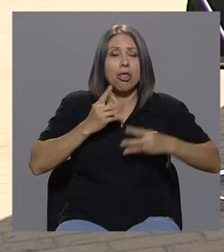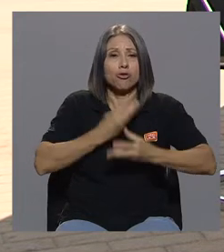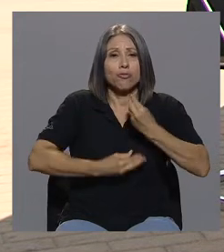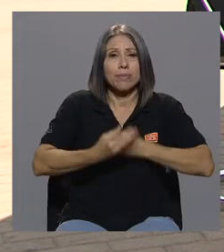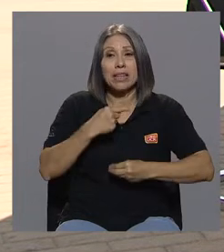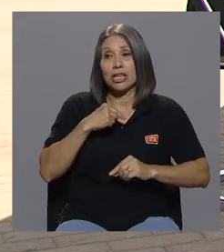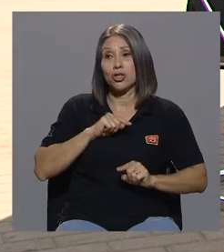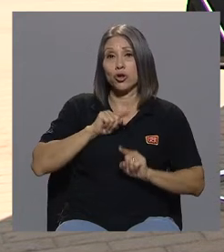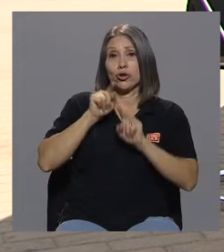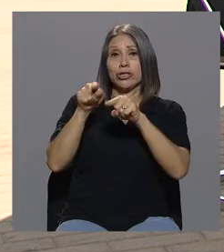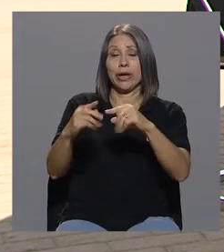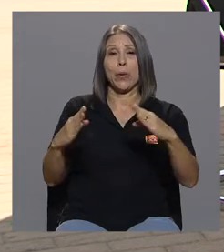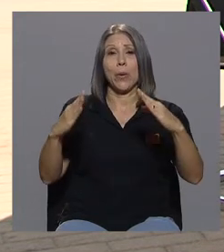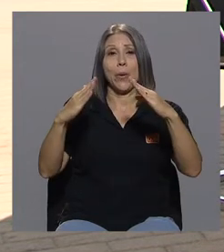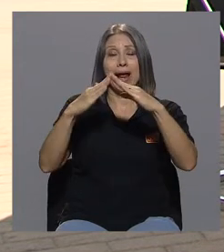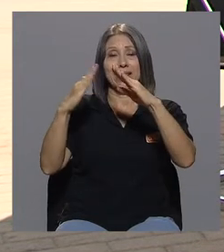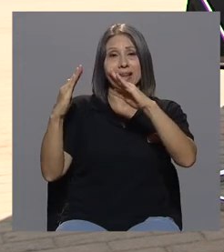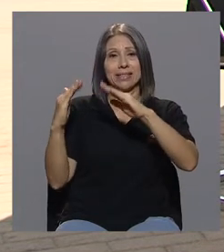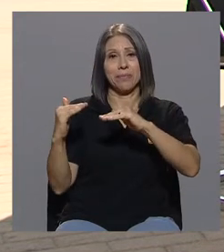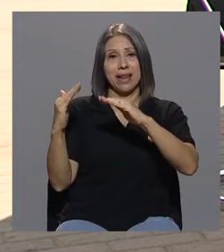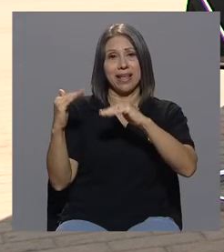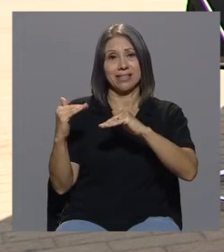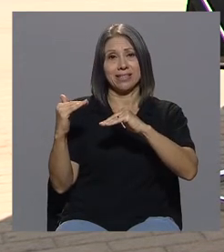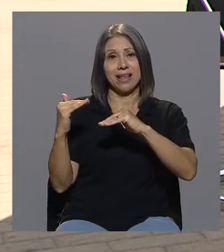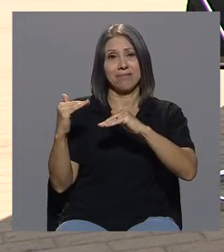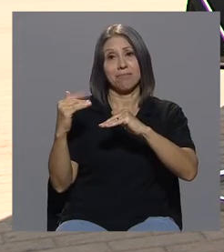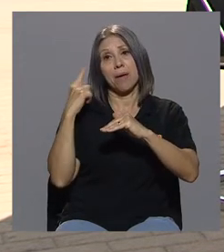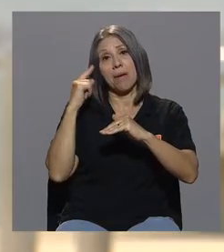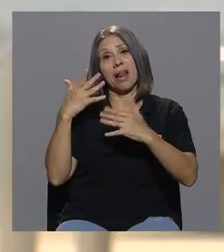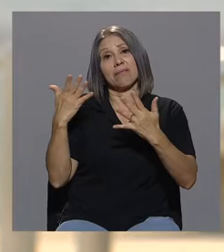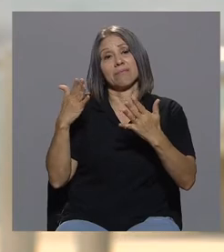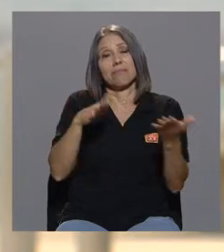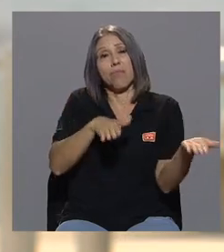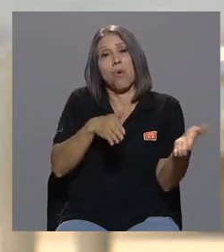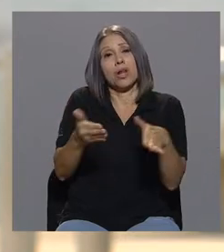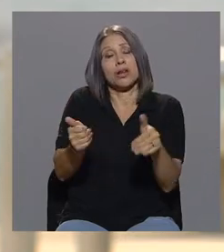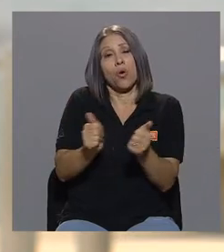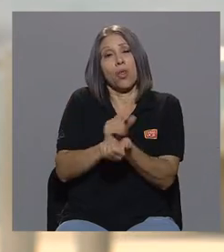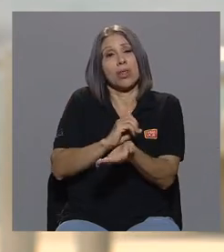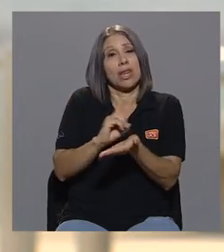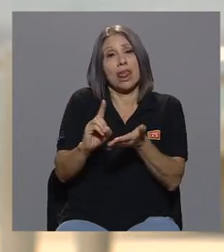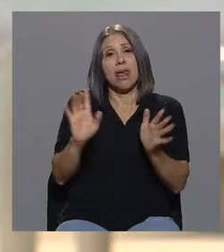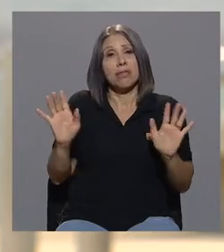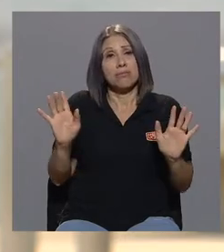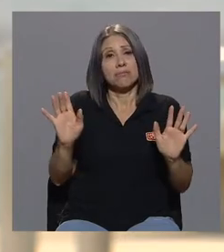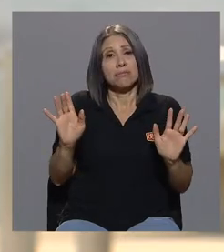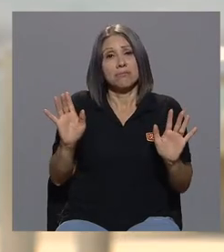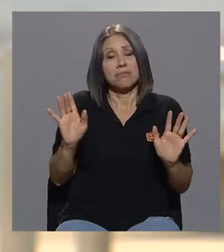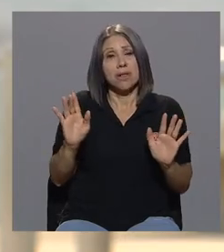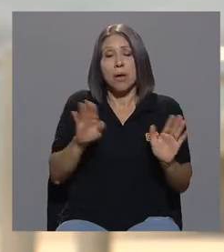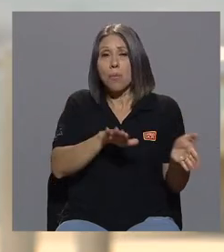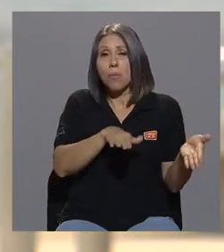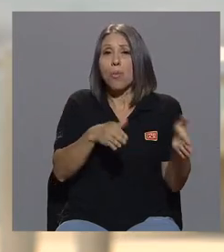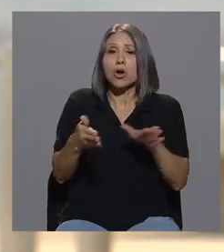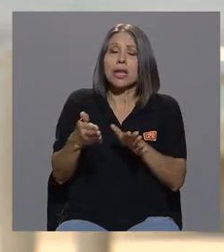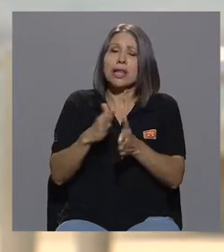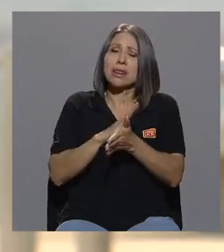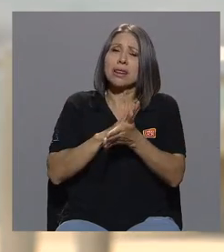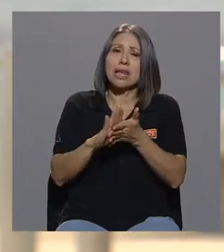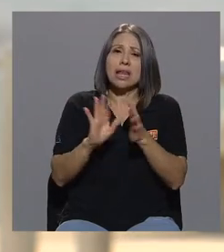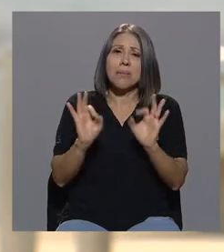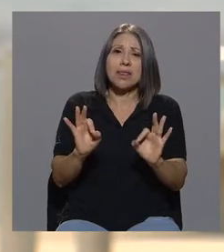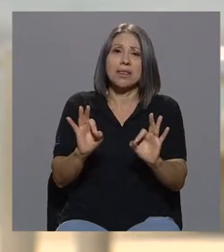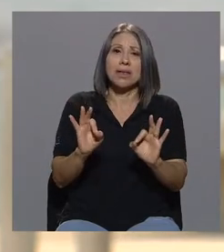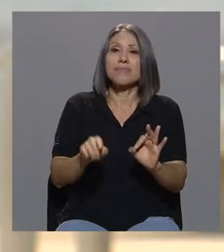esperanza a morir con dignidad, a morir dignamente. Y es ahí donde